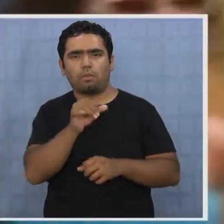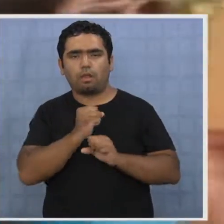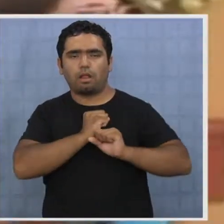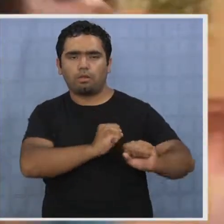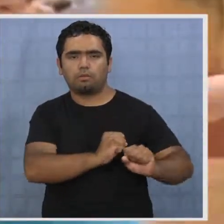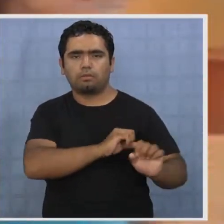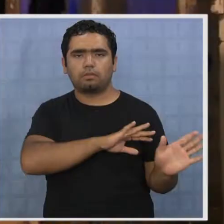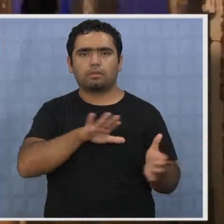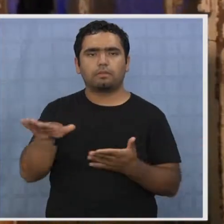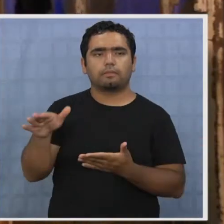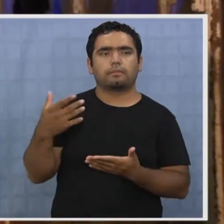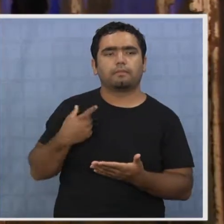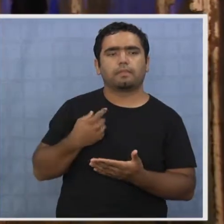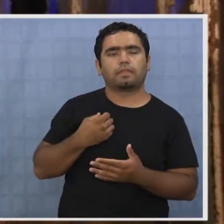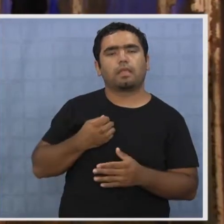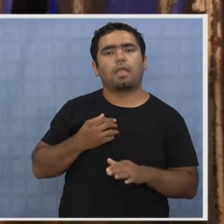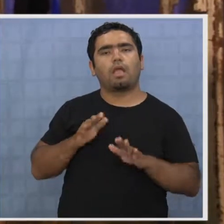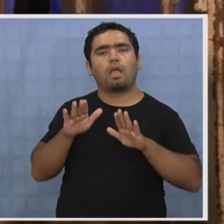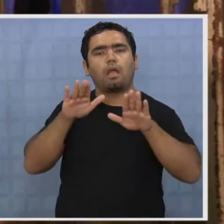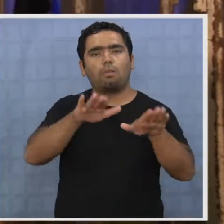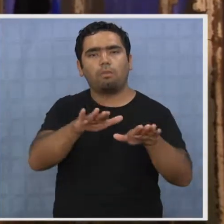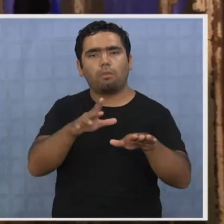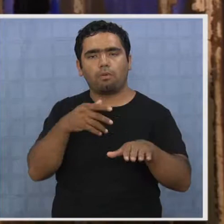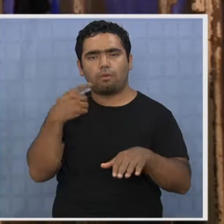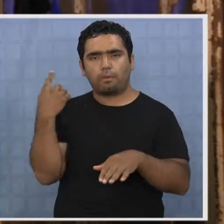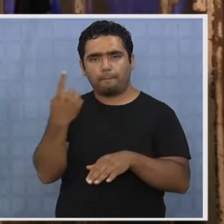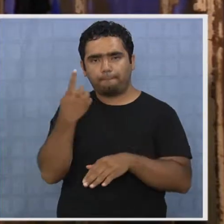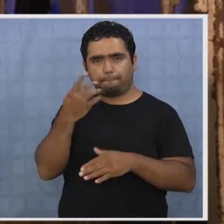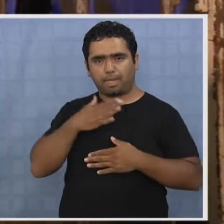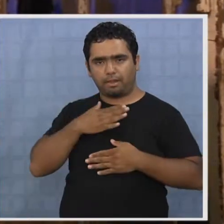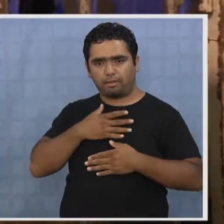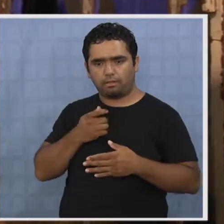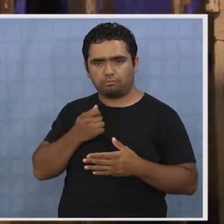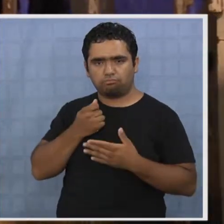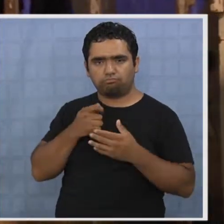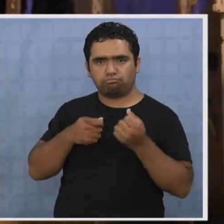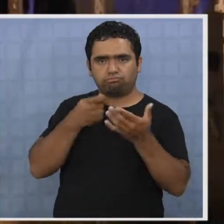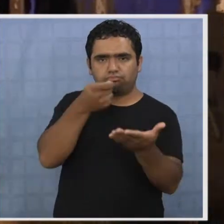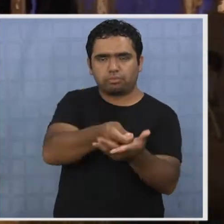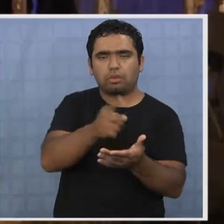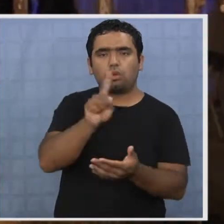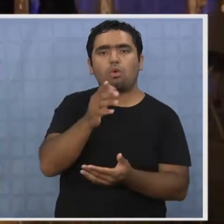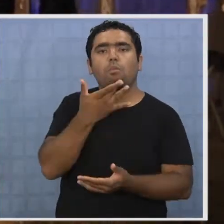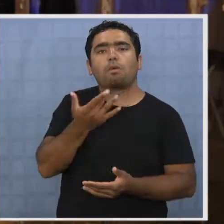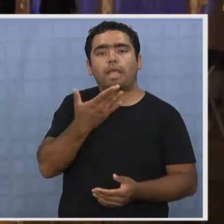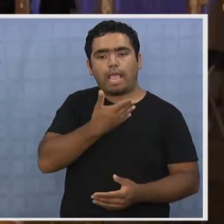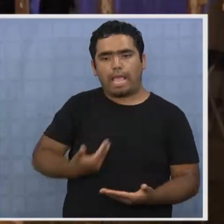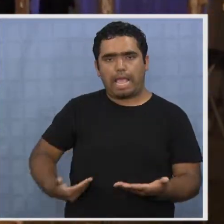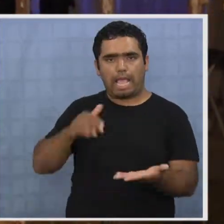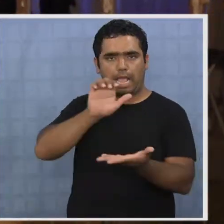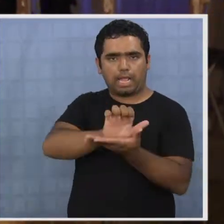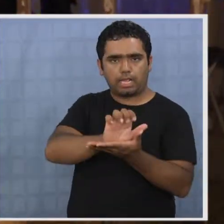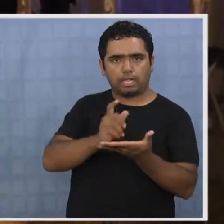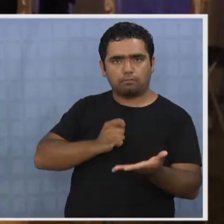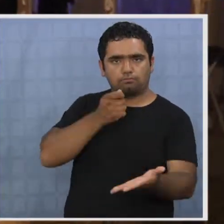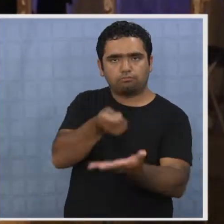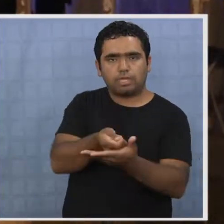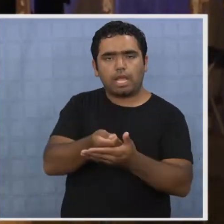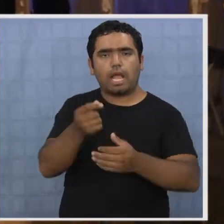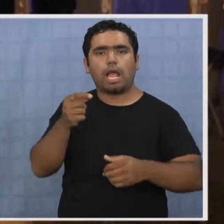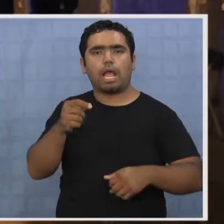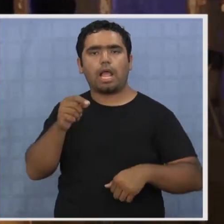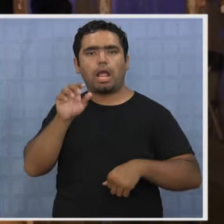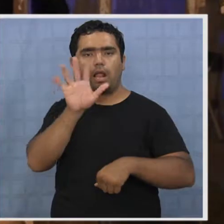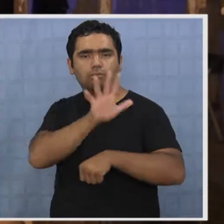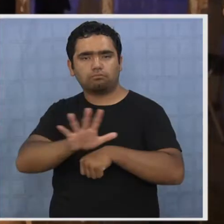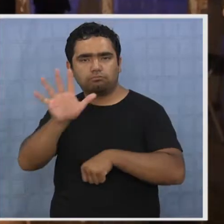privado, digamos, existe menos porque hay una fuerte incidencia estatal en términos de apoyo al cine, a la televisión